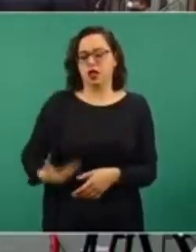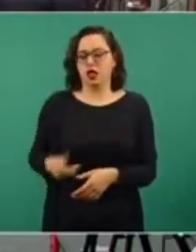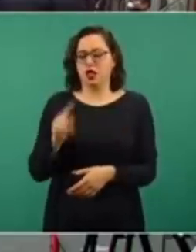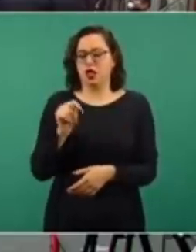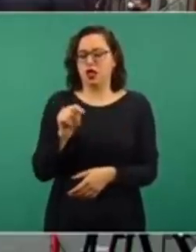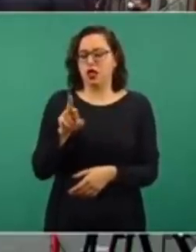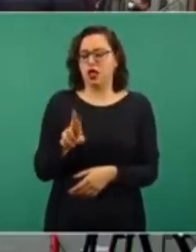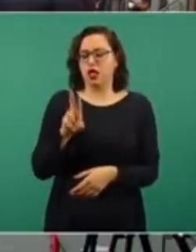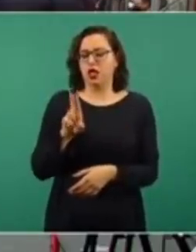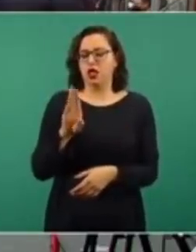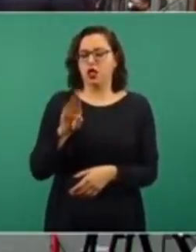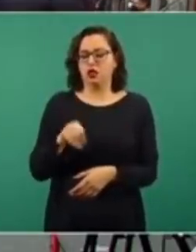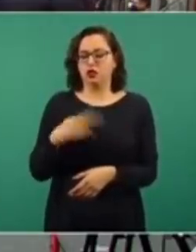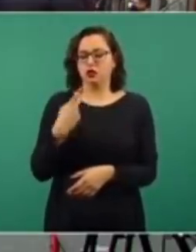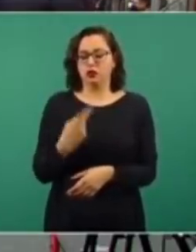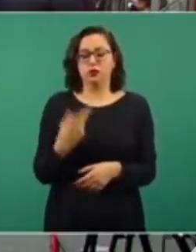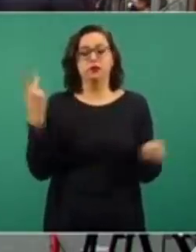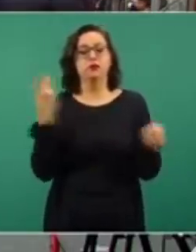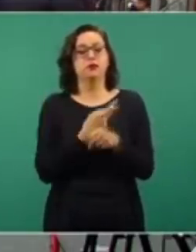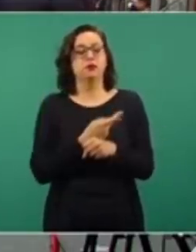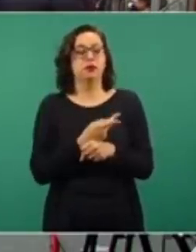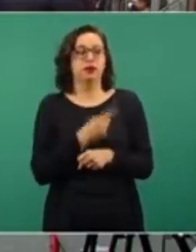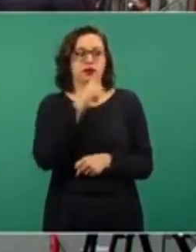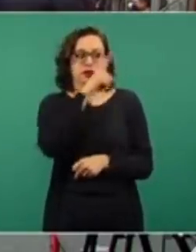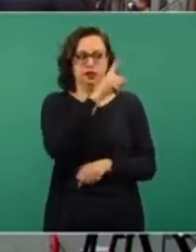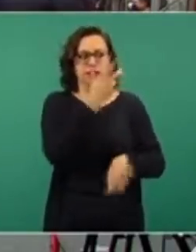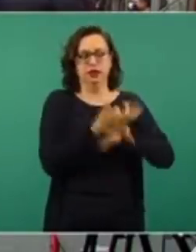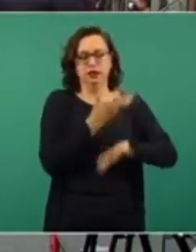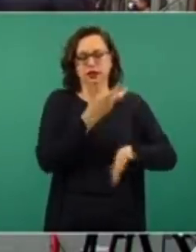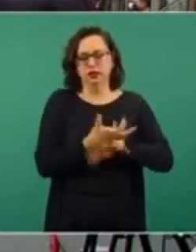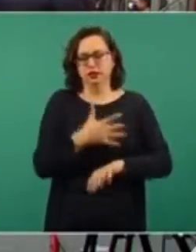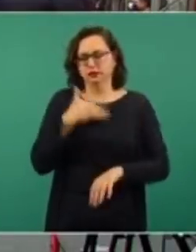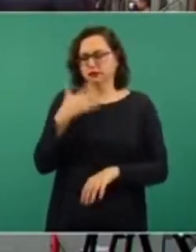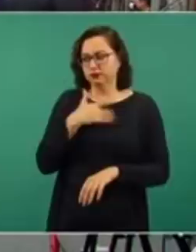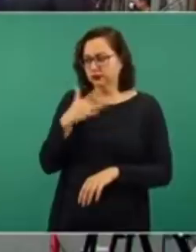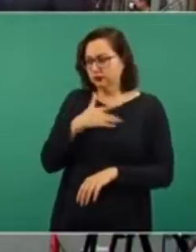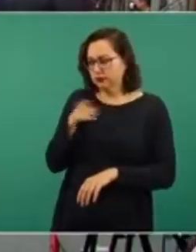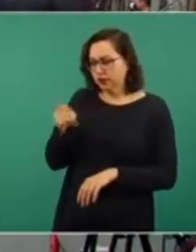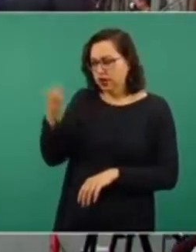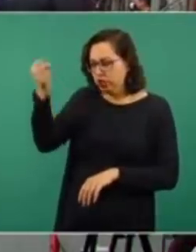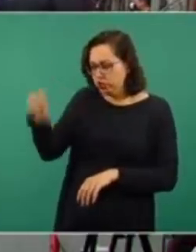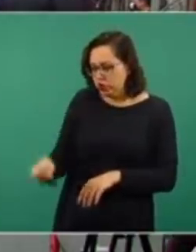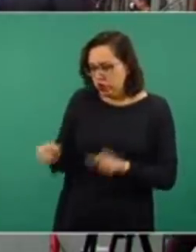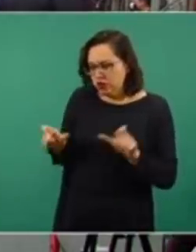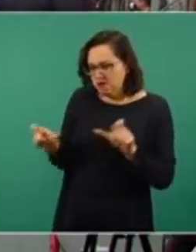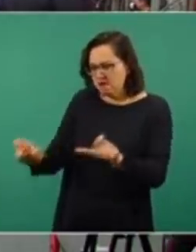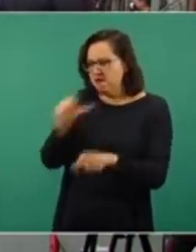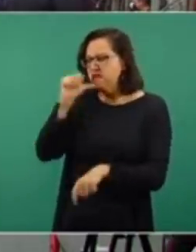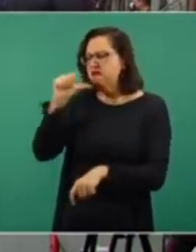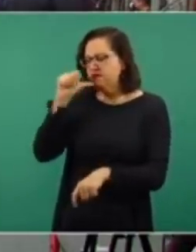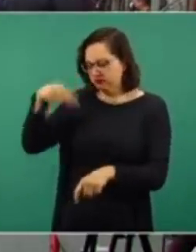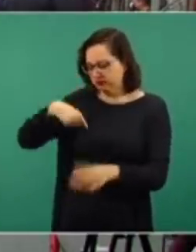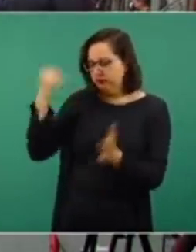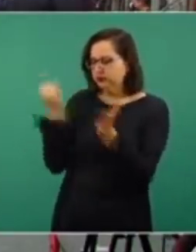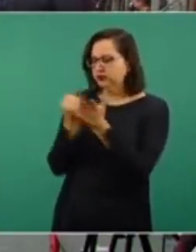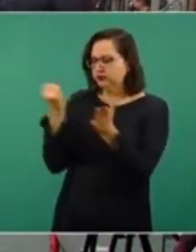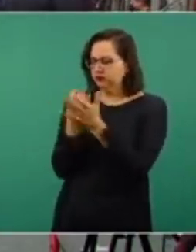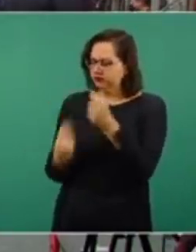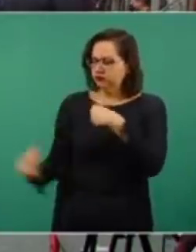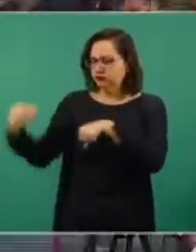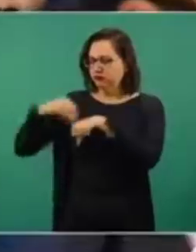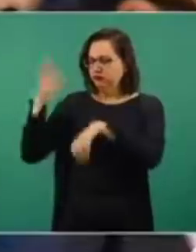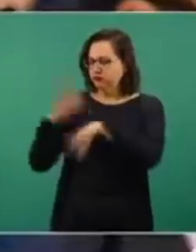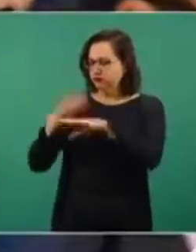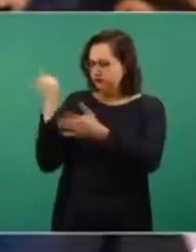el amago de la imposición de aranceles pues precisamente para el freno de... No, eso no es el riesgo que pudiera haber con la actual administración, es mucho